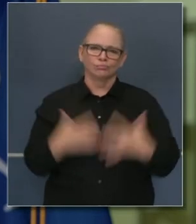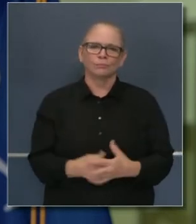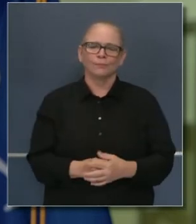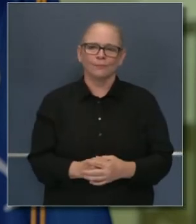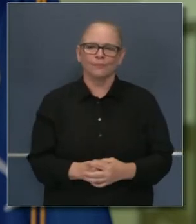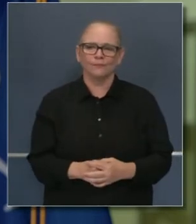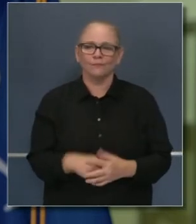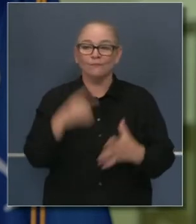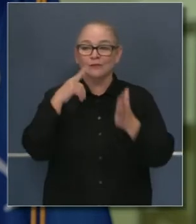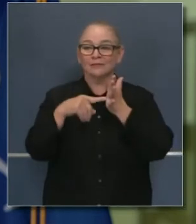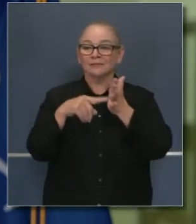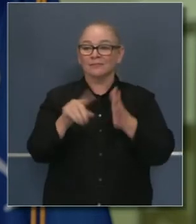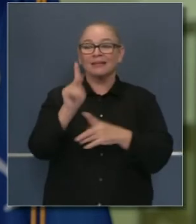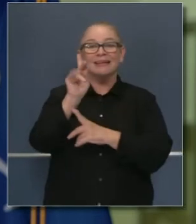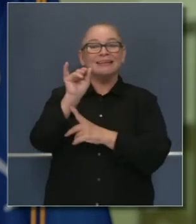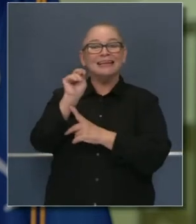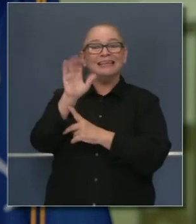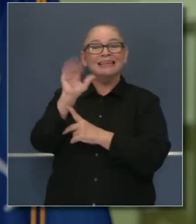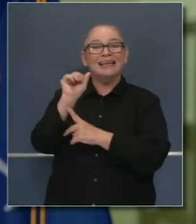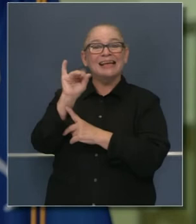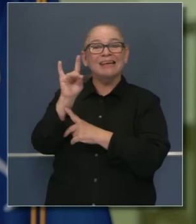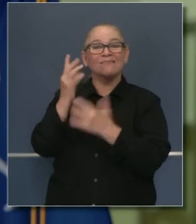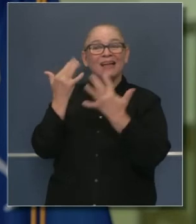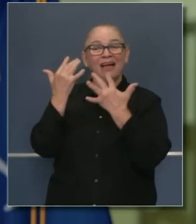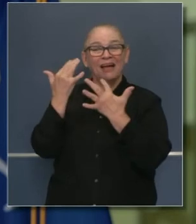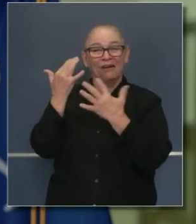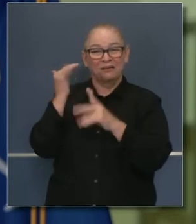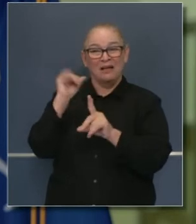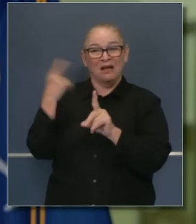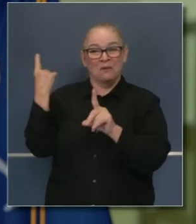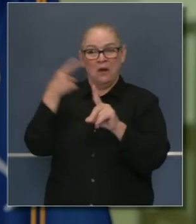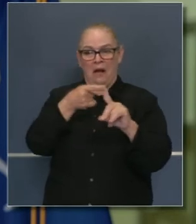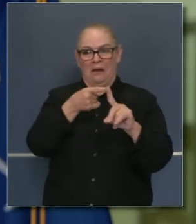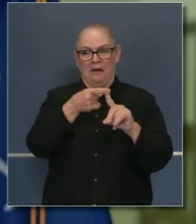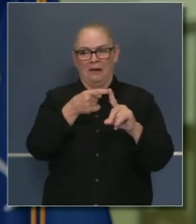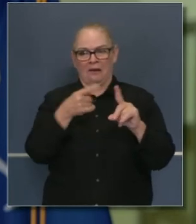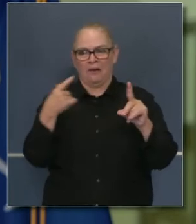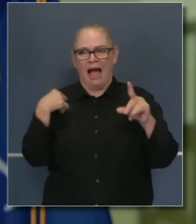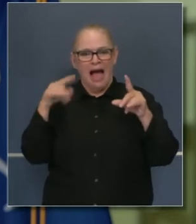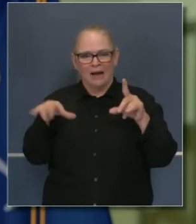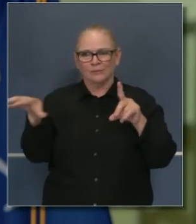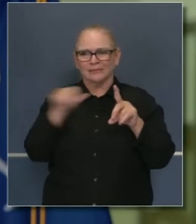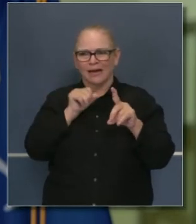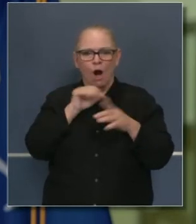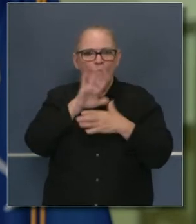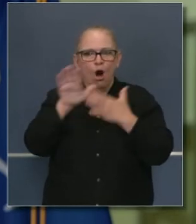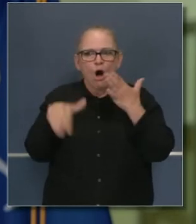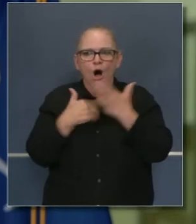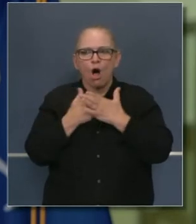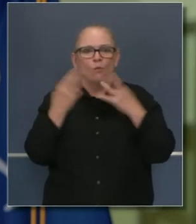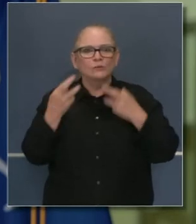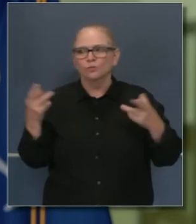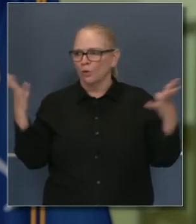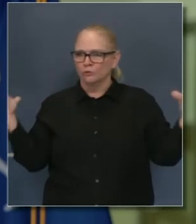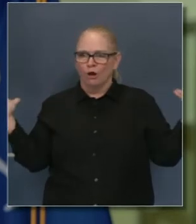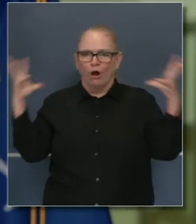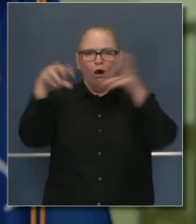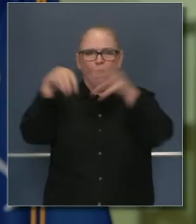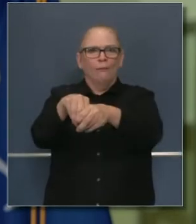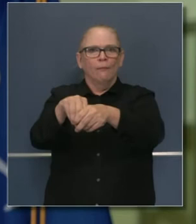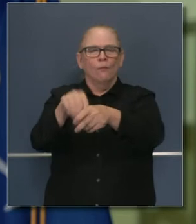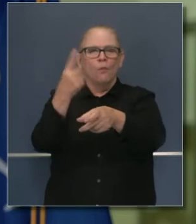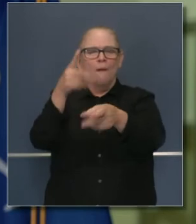es un ejemplo, el incendio Kincaid. Tuvimos que poner todos los recursos y pudimos hacerlo porque no teníamos el número total